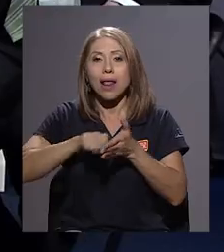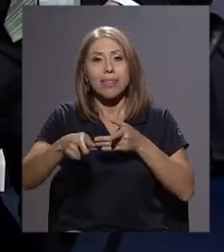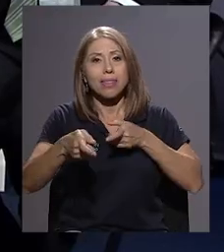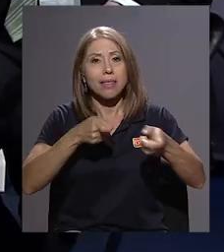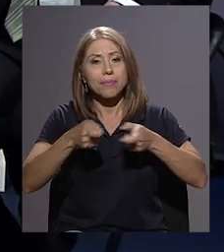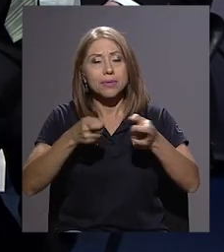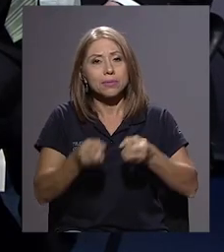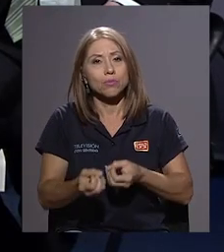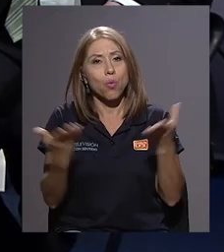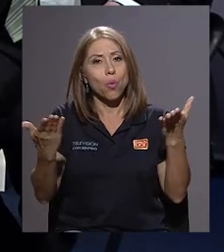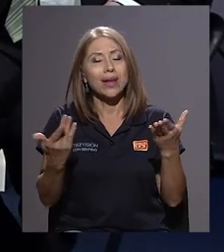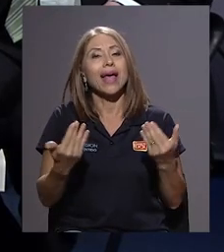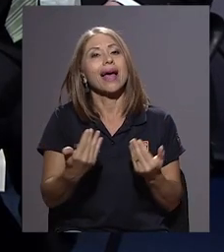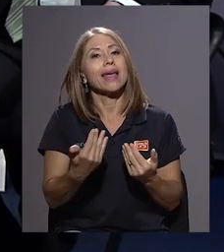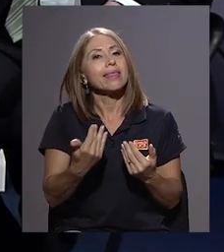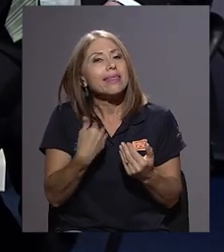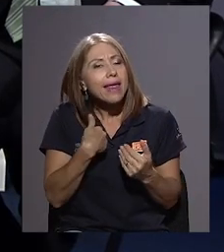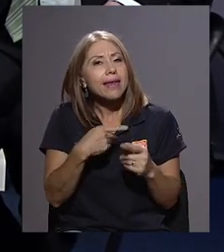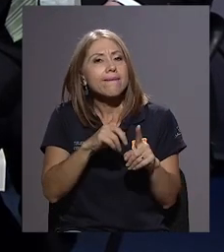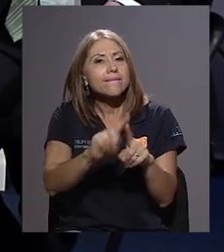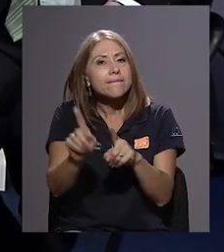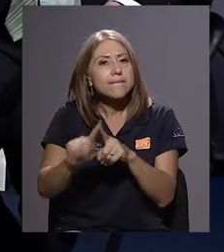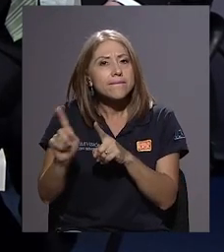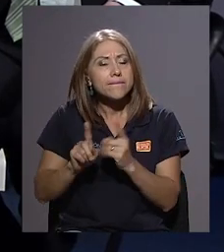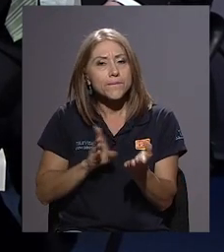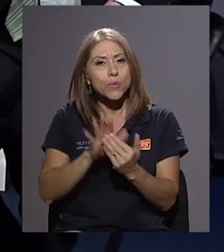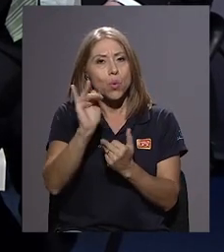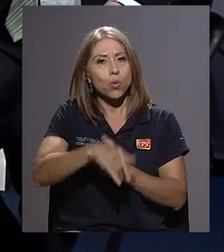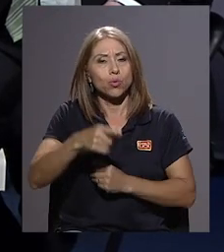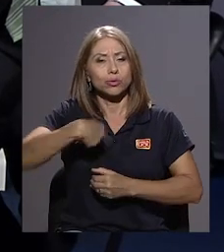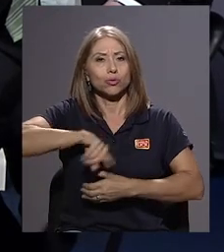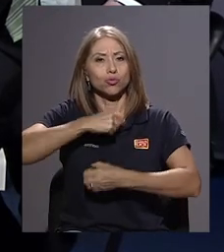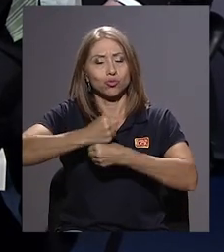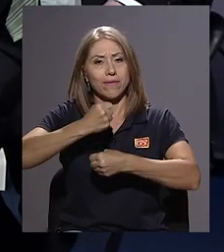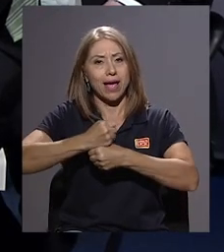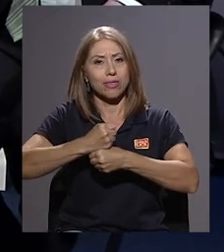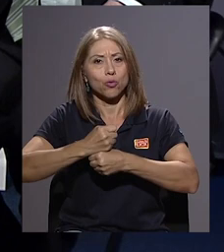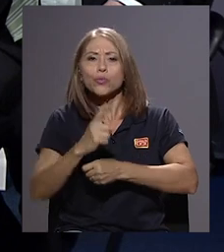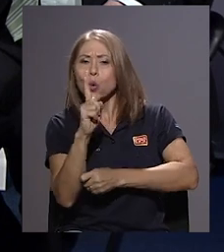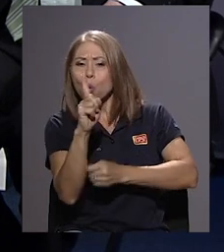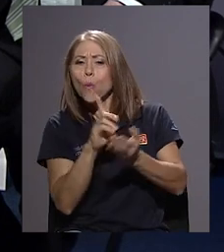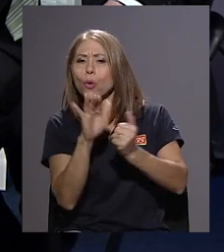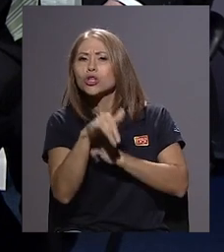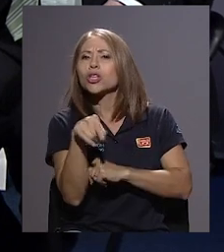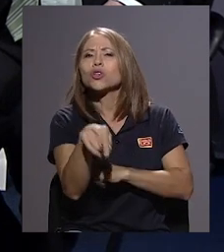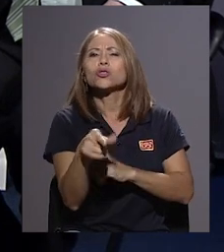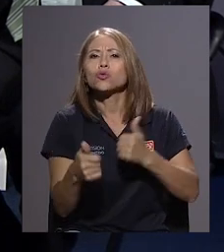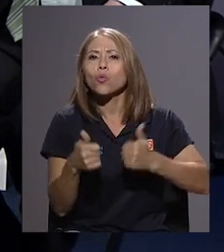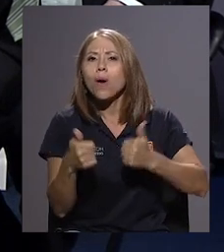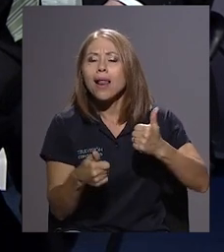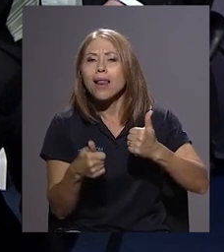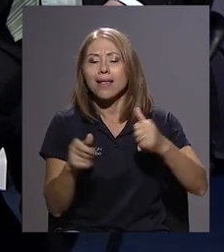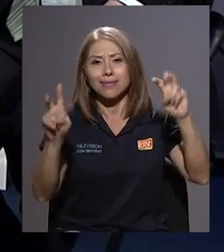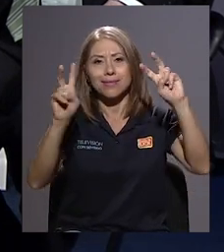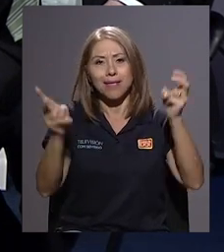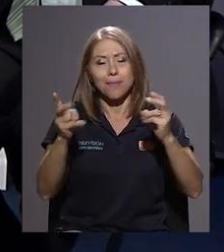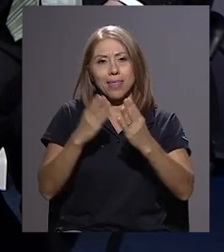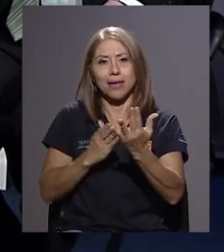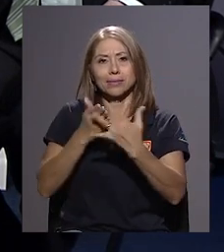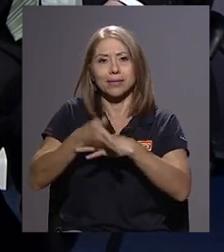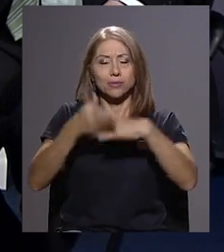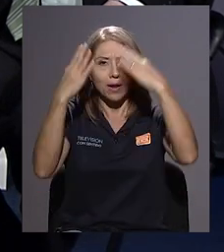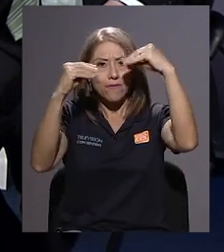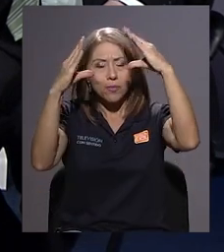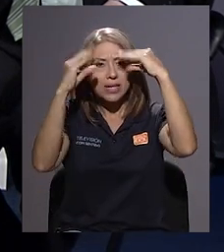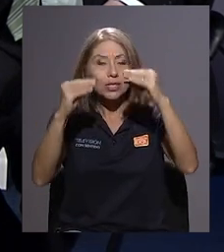de Administración Pública tiene varios proyectos en los que estamos trabajando. Uno de ellos es precisamente el